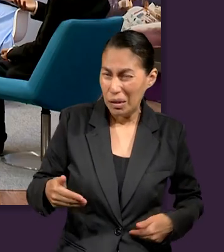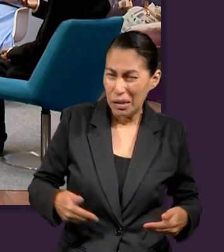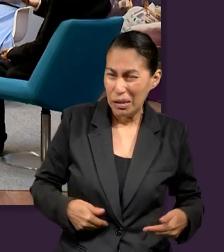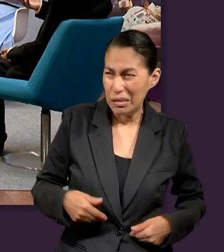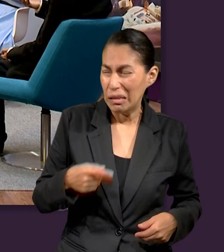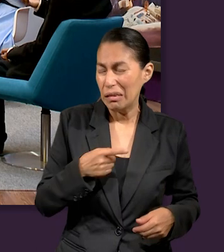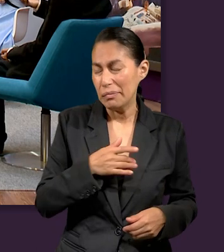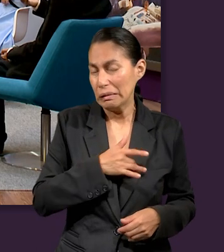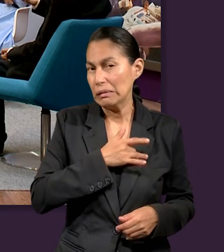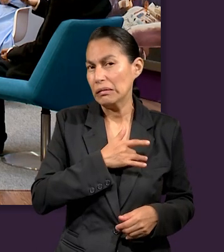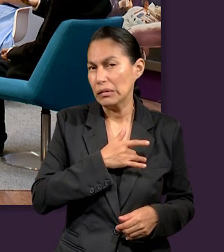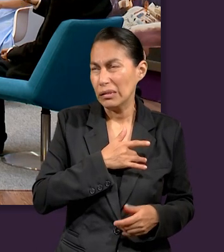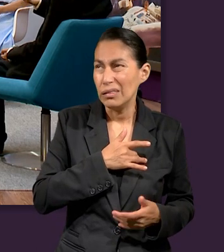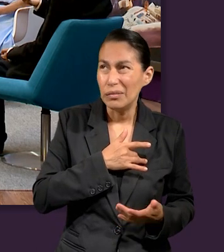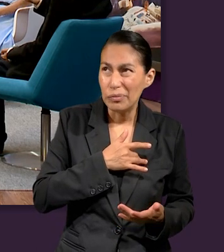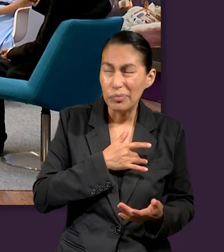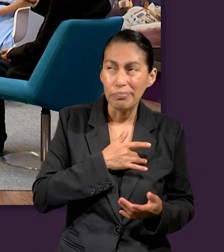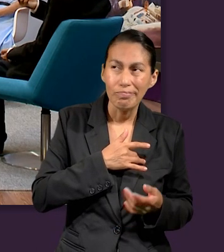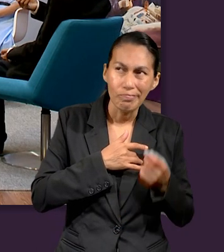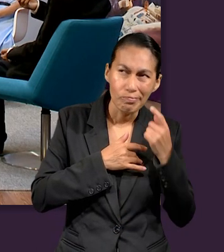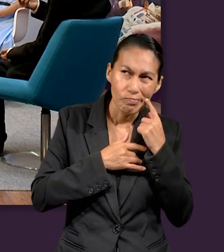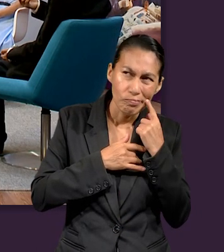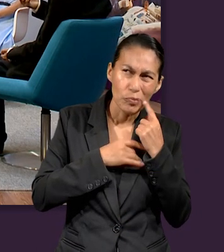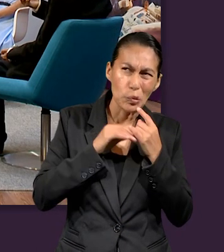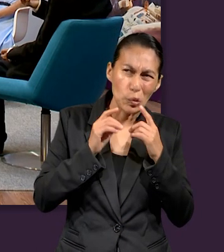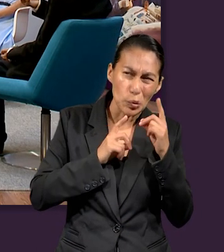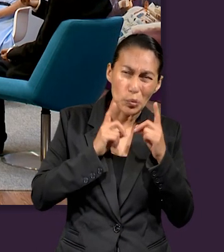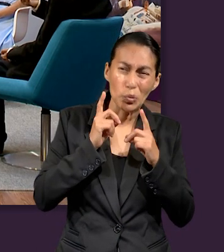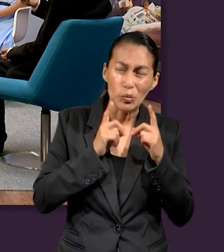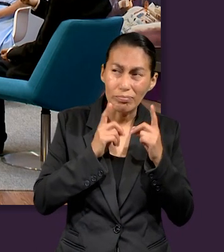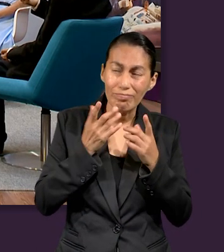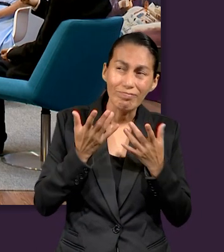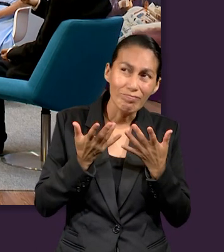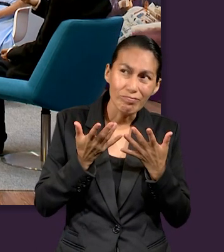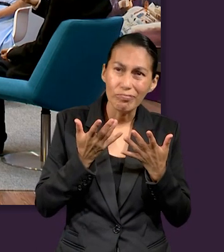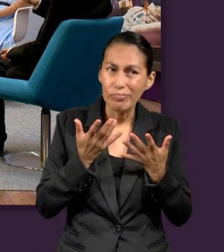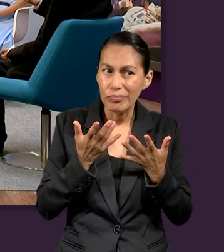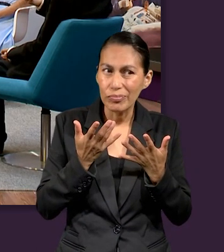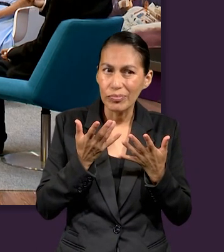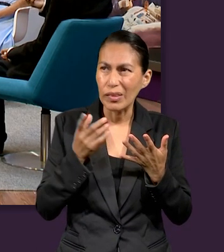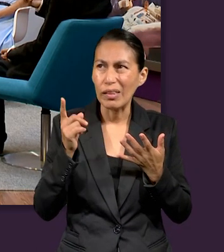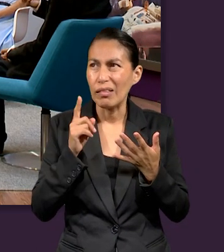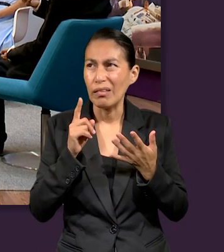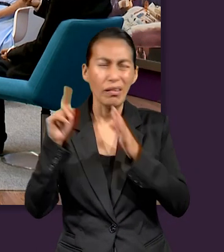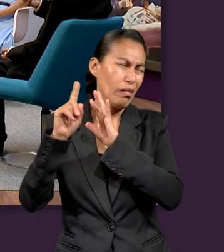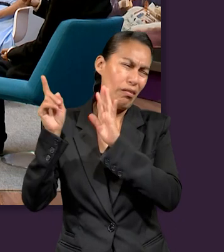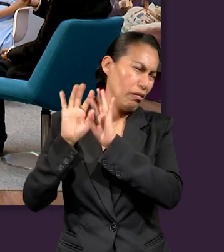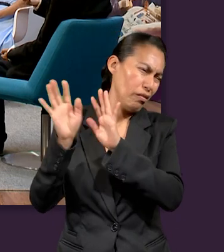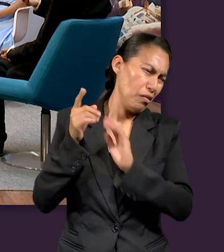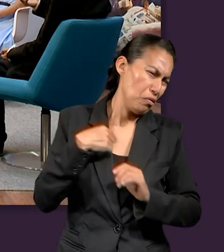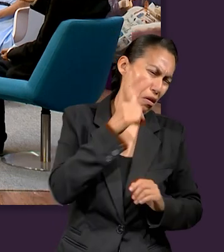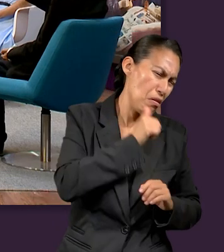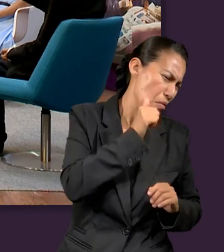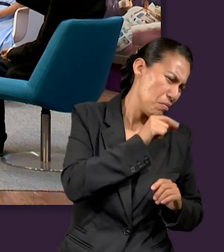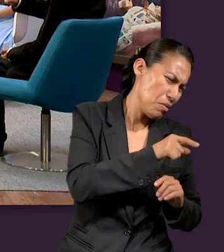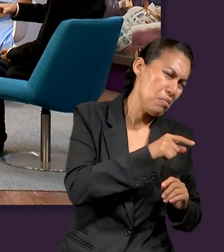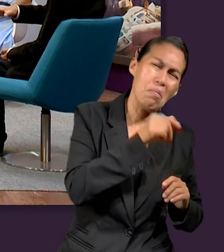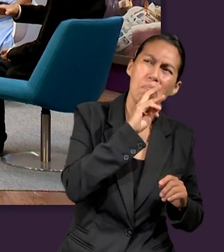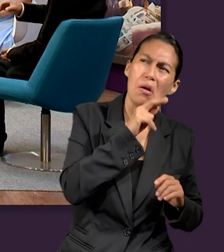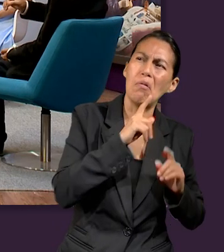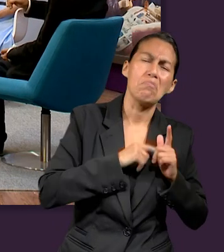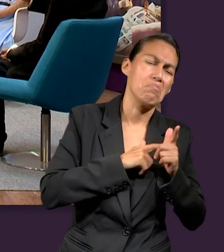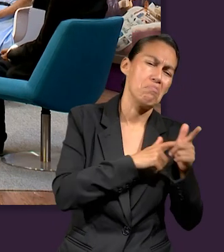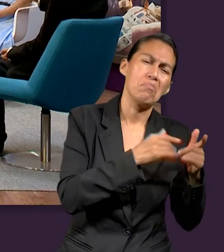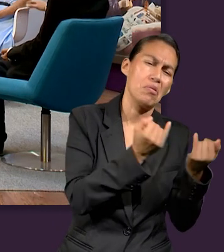Pero también ellos como que les queda la espinita, pero luego como que dicen, no, yo tengo